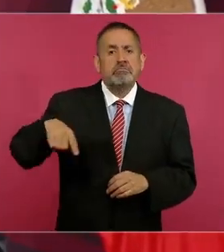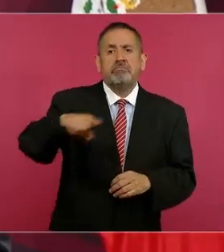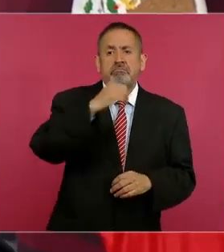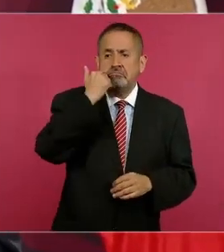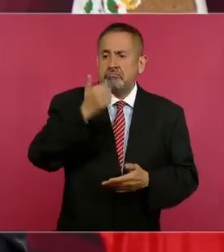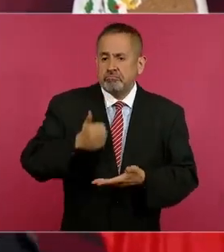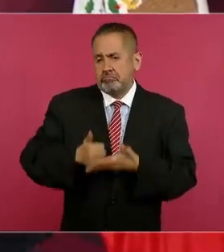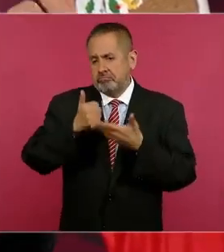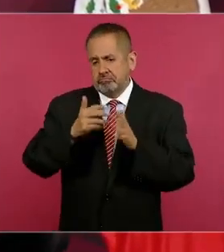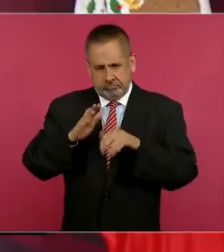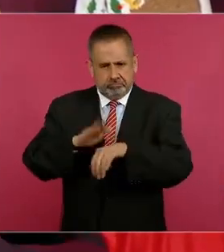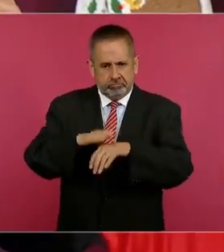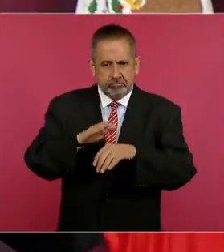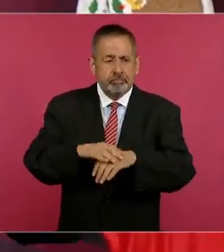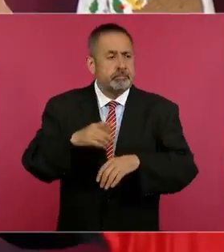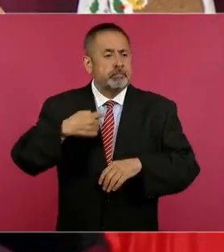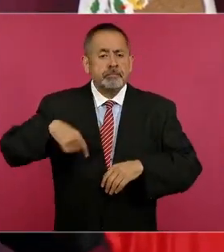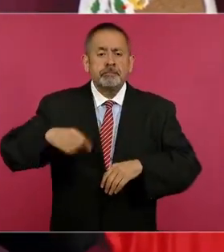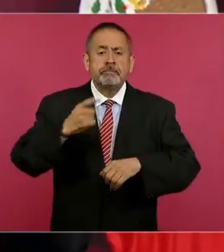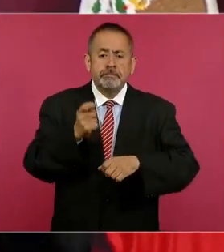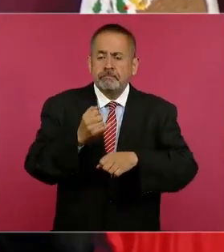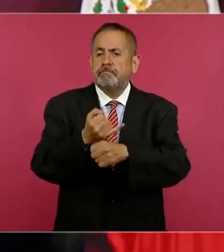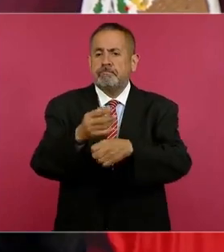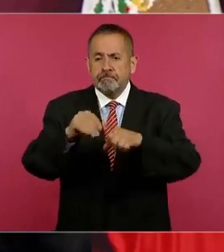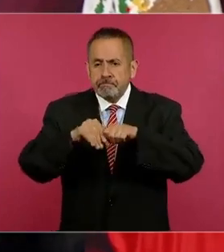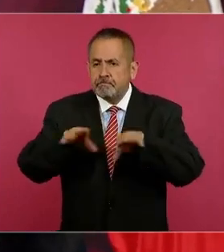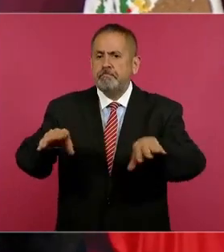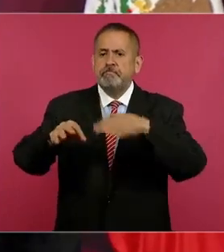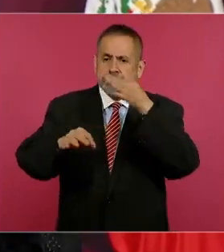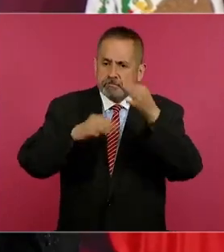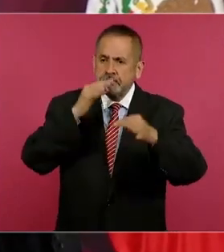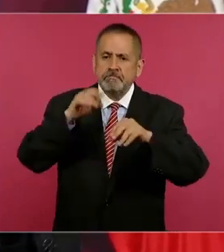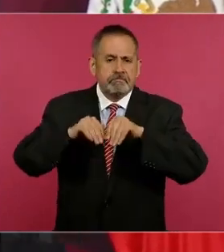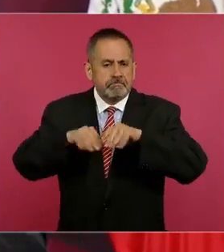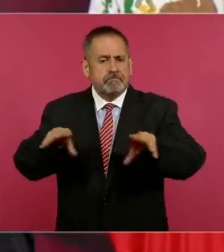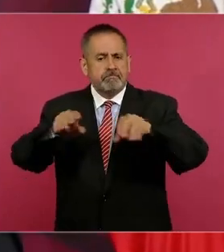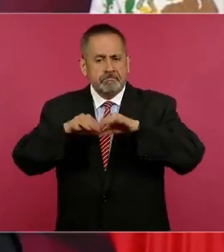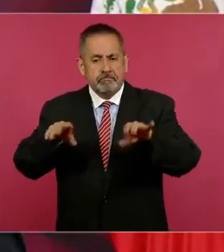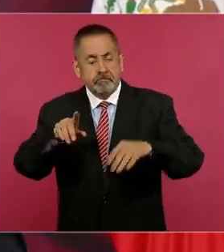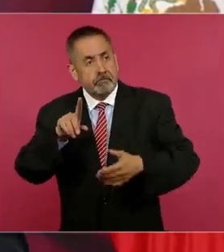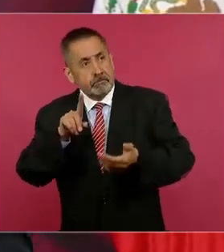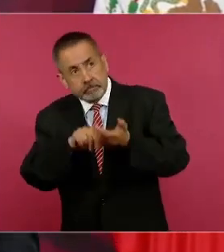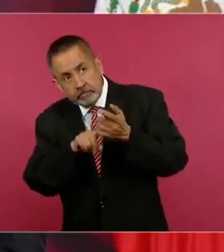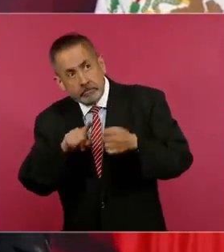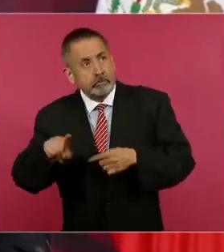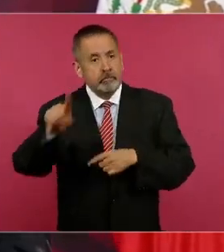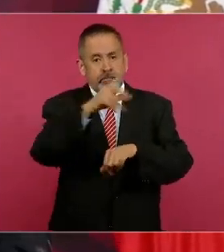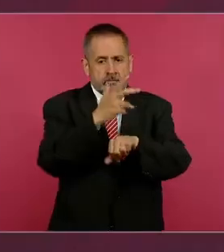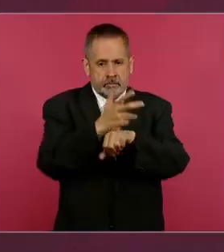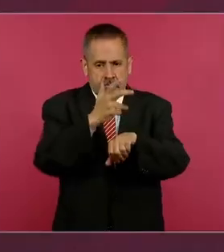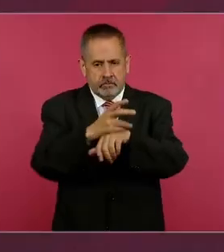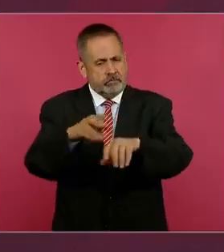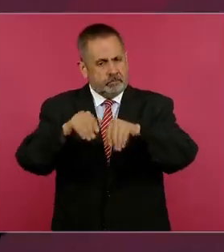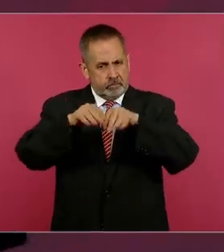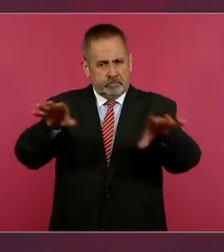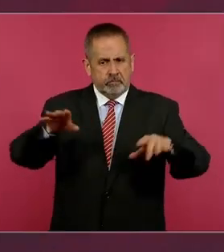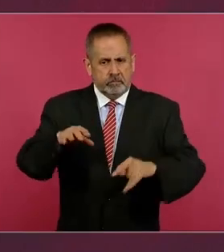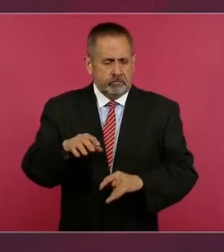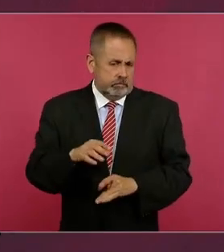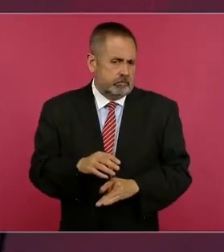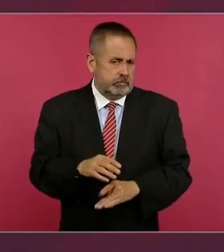para informar a los ciudadanos estadounidenses sobre